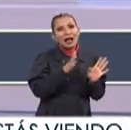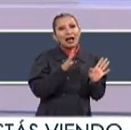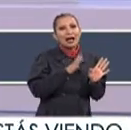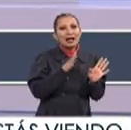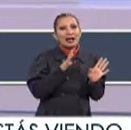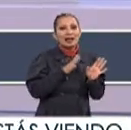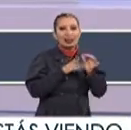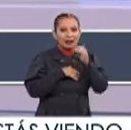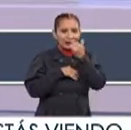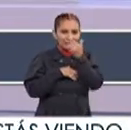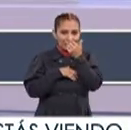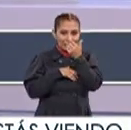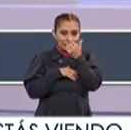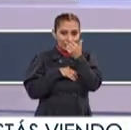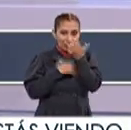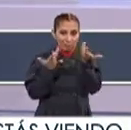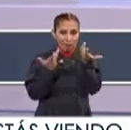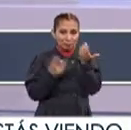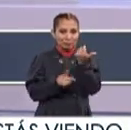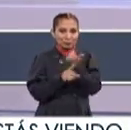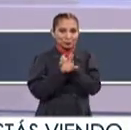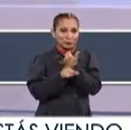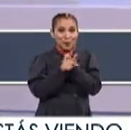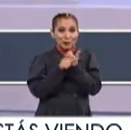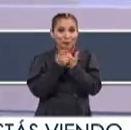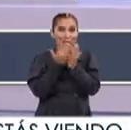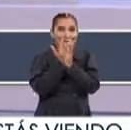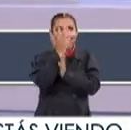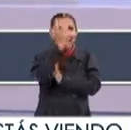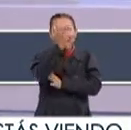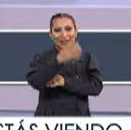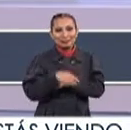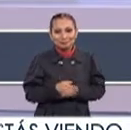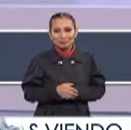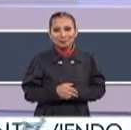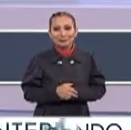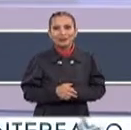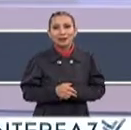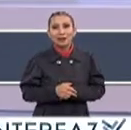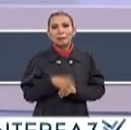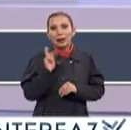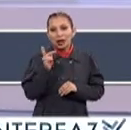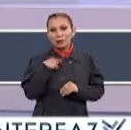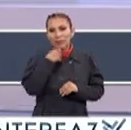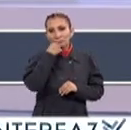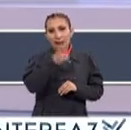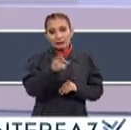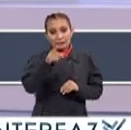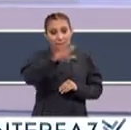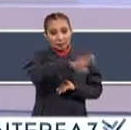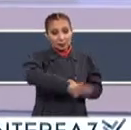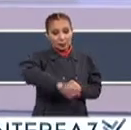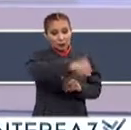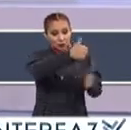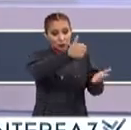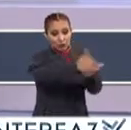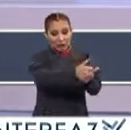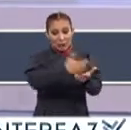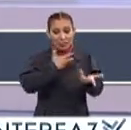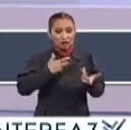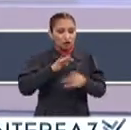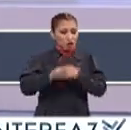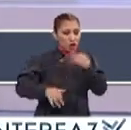Por supuesto Estragos Si lo consumes En exceso Pero como bien dice Las civilizaciones Prácticamente